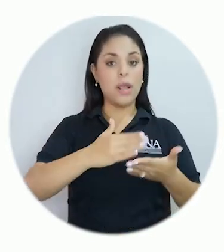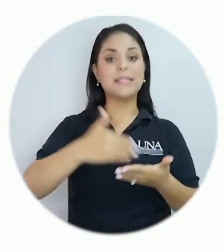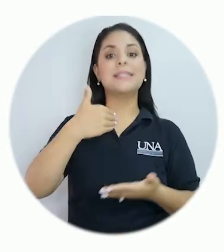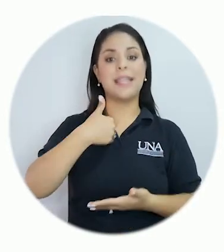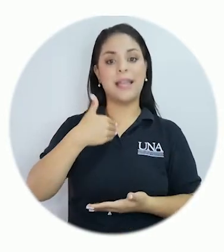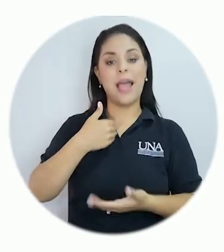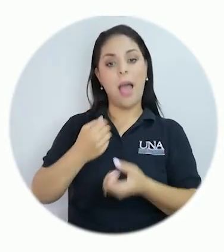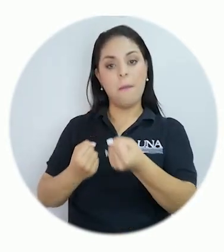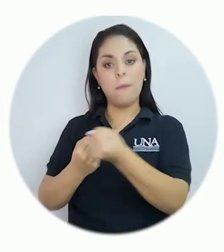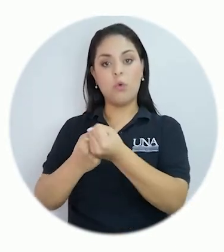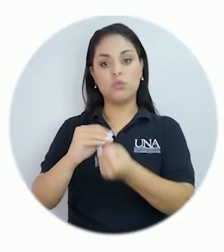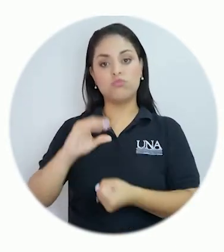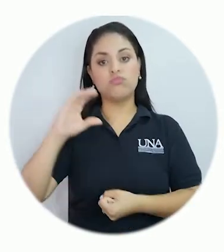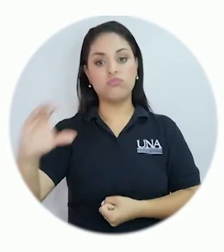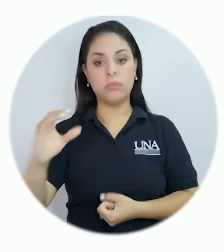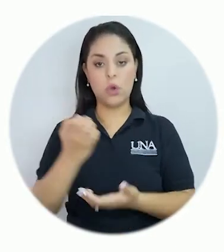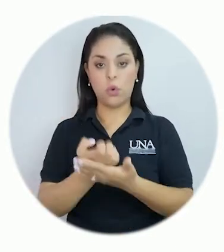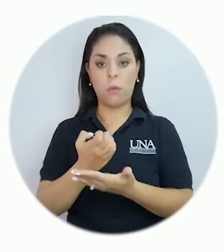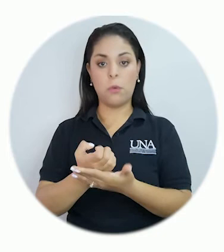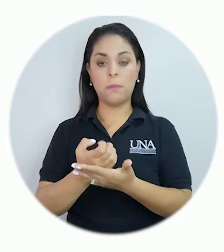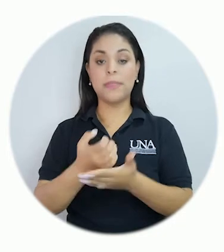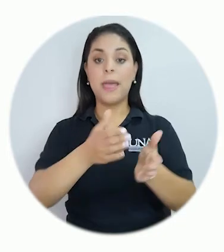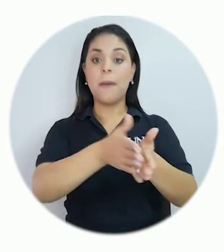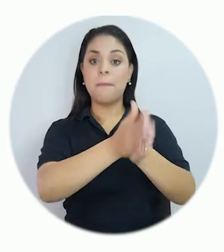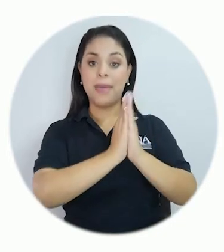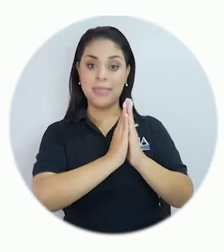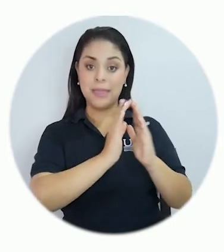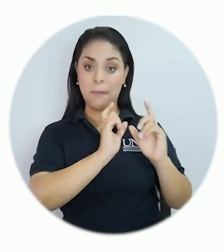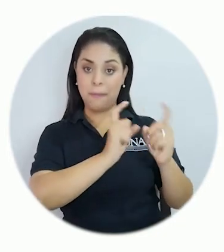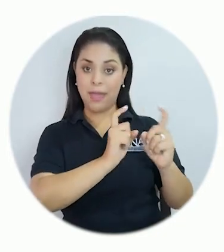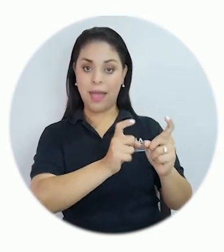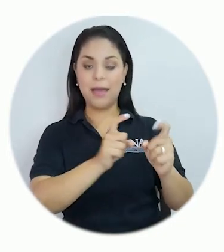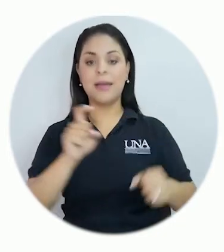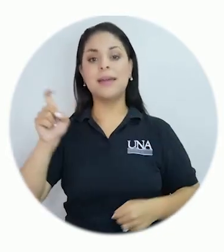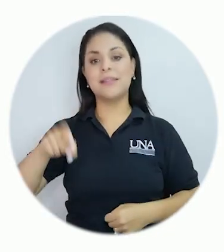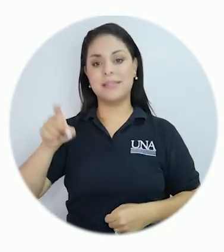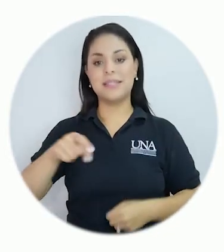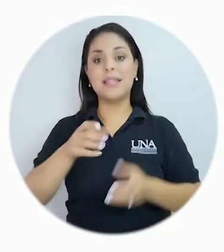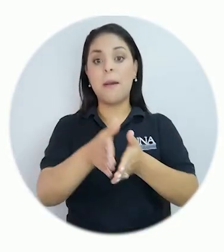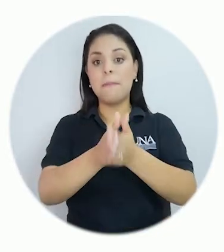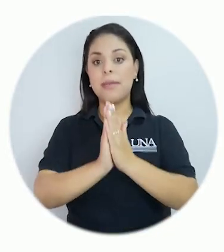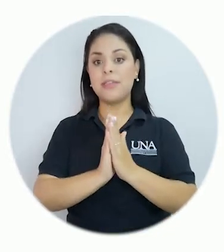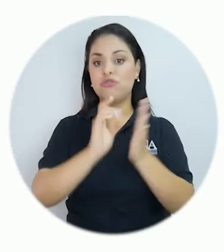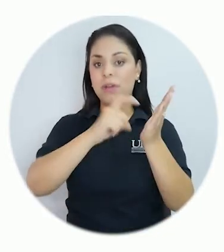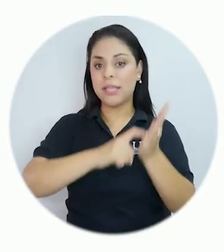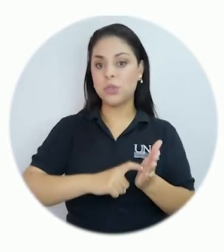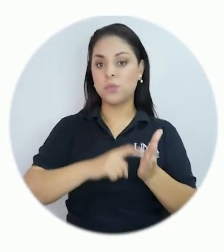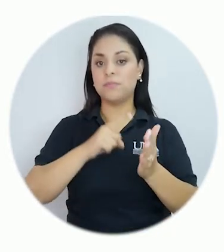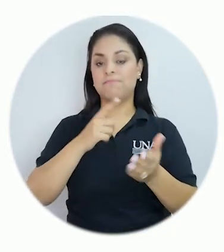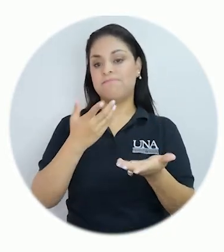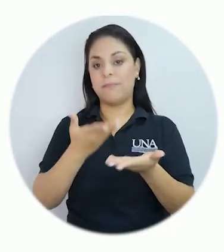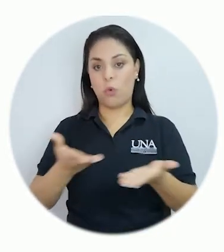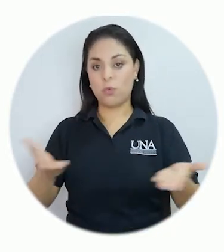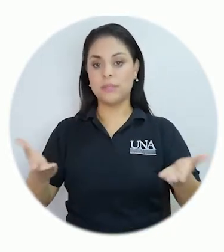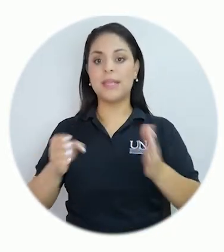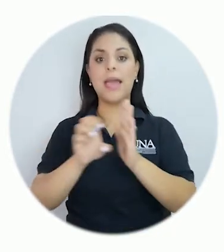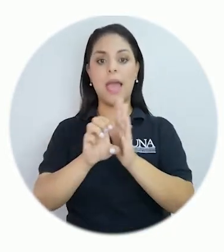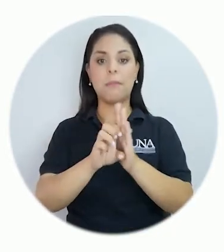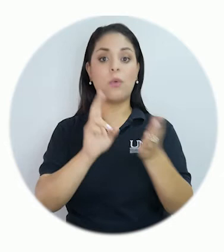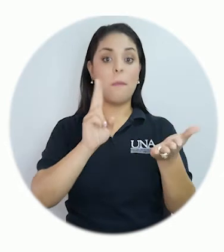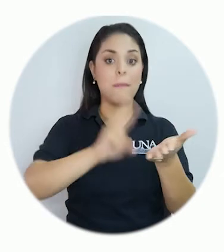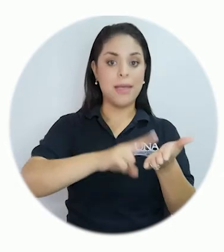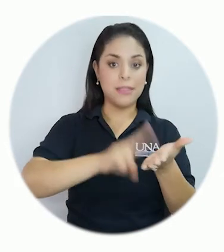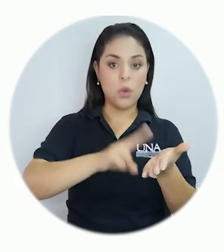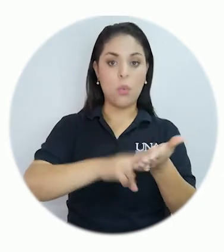económico. Solicitar una beca implica cumplir requisitos académicos, tales como la matrícula en una